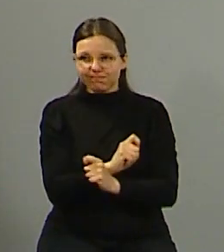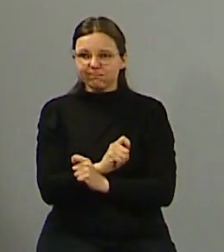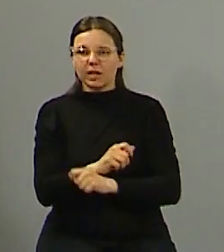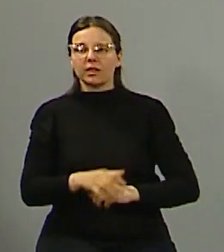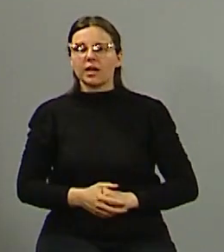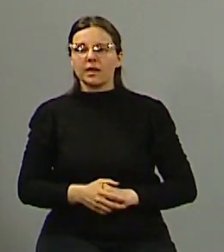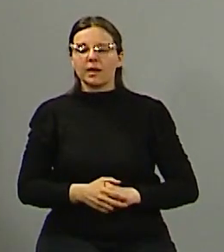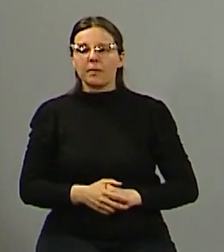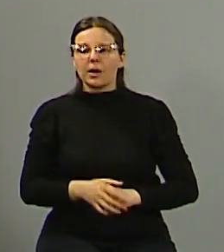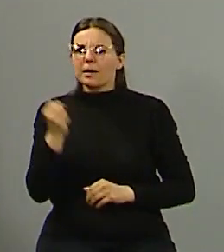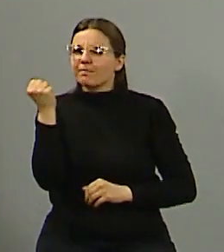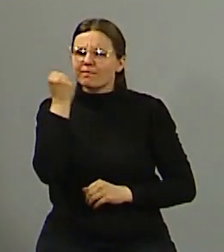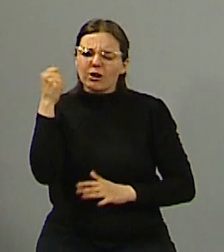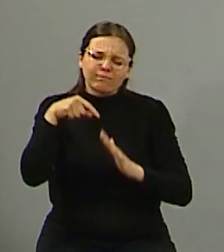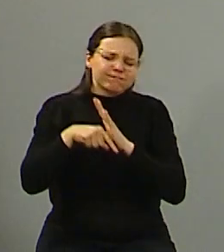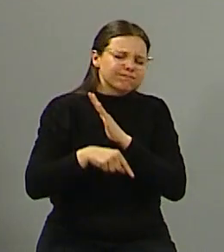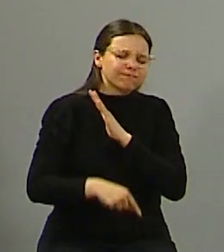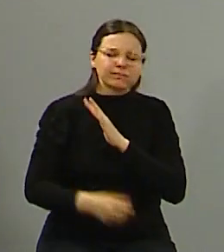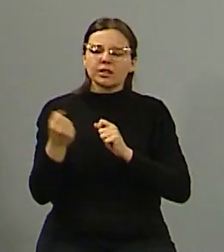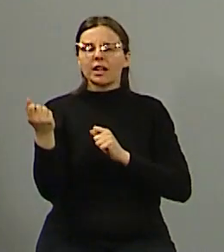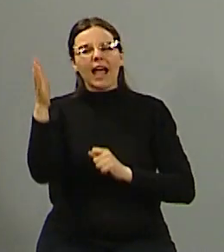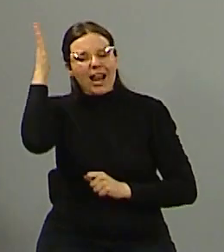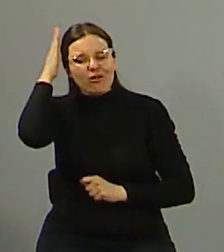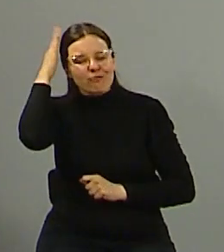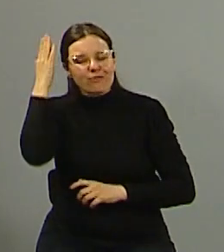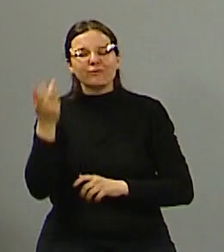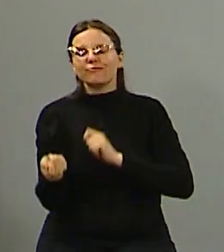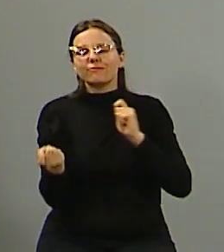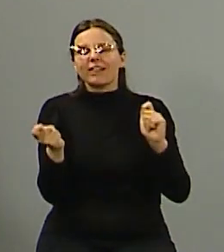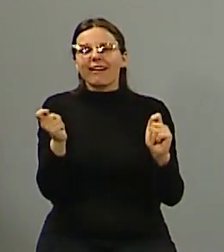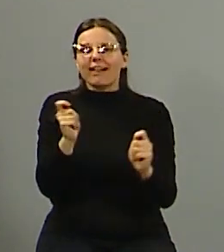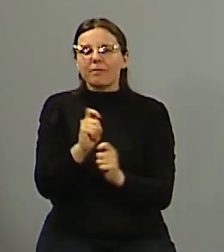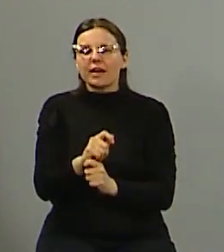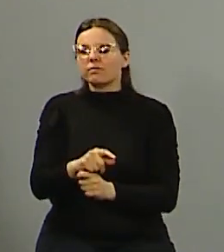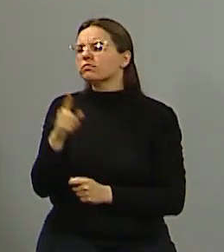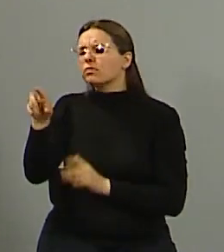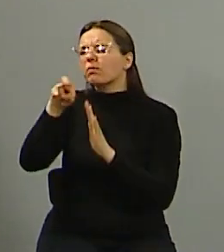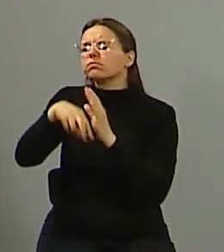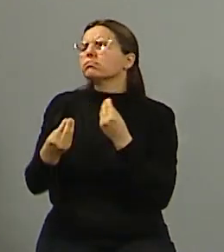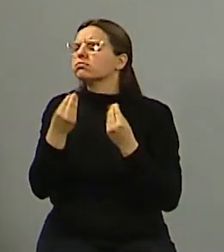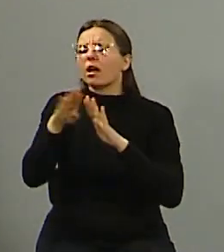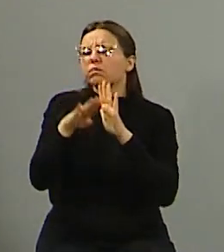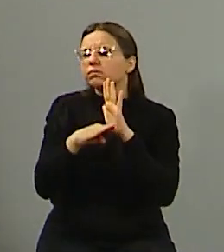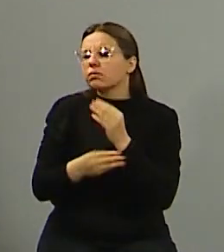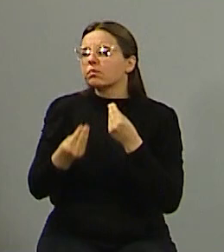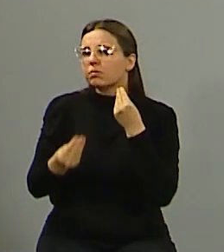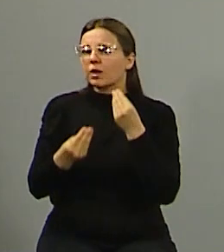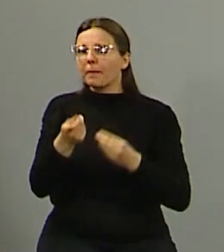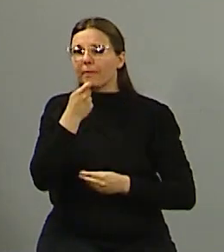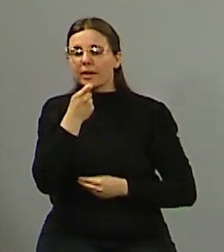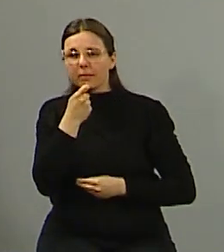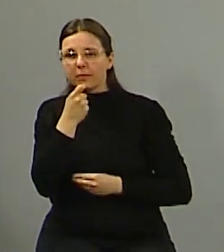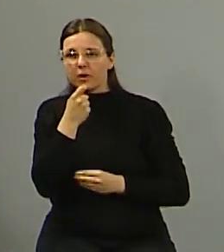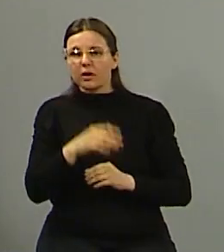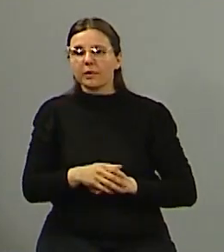matriz profunda y cultural ¿qué tenés planeado para por ejemplo la zona de los